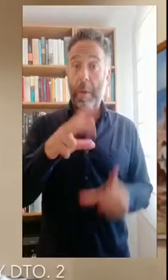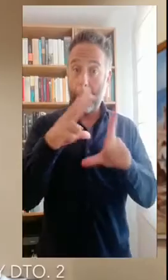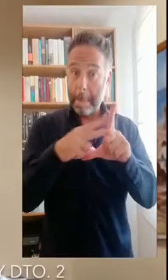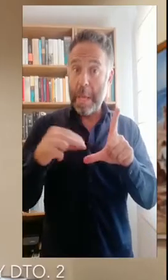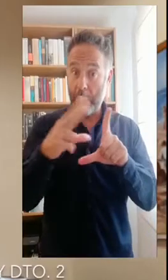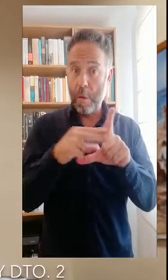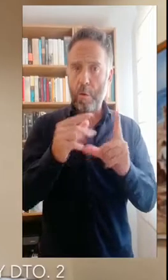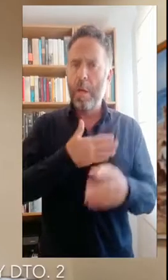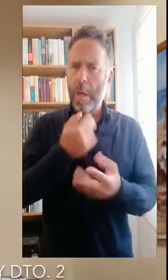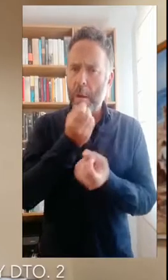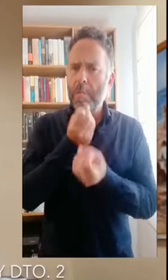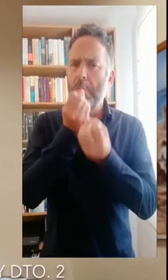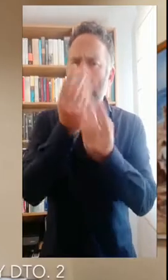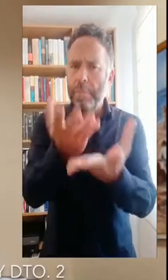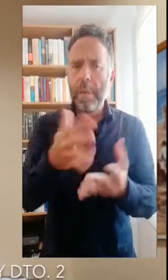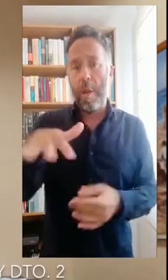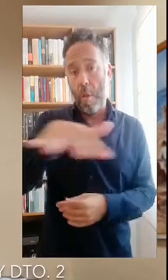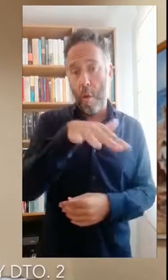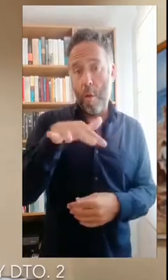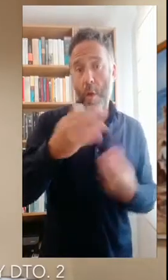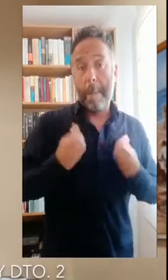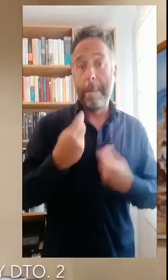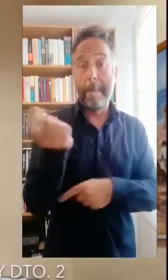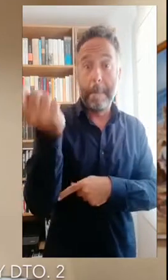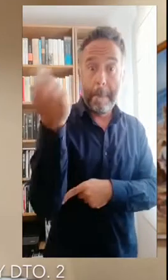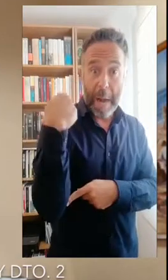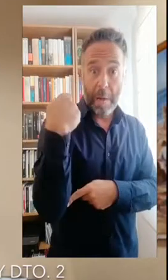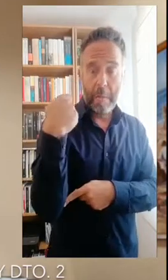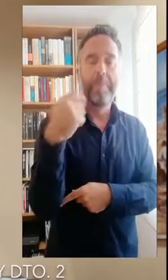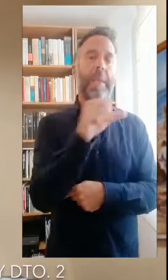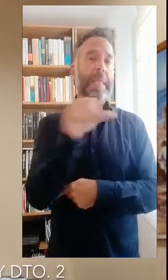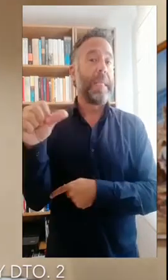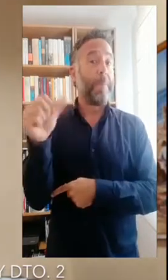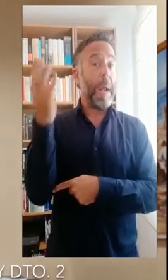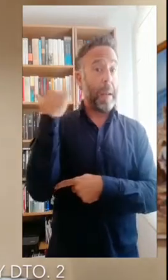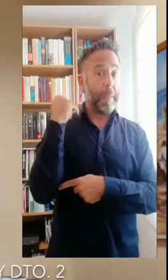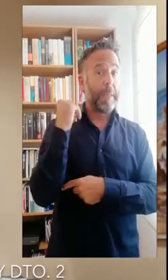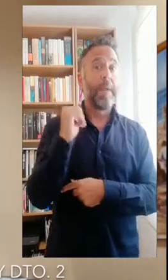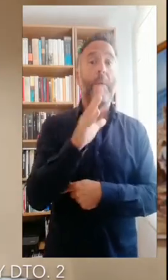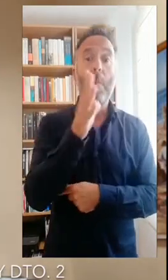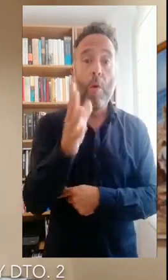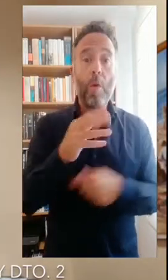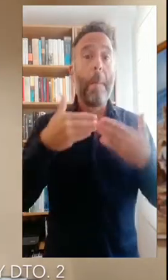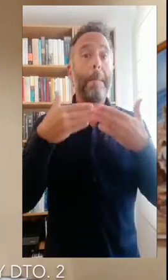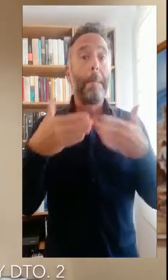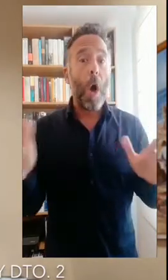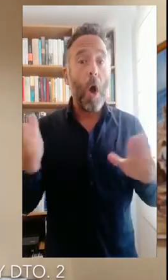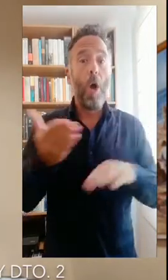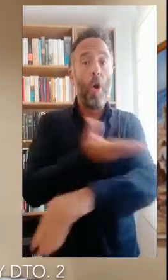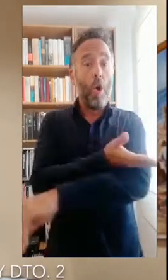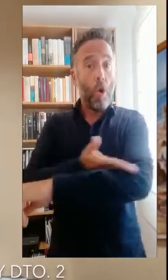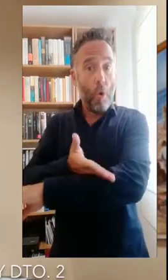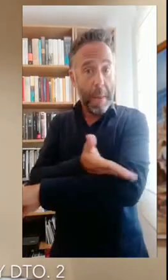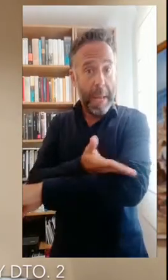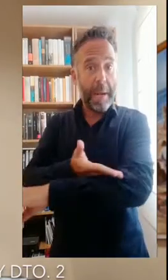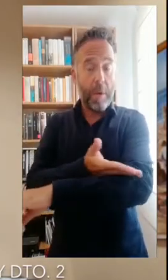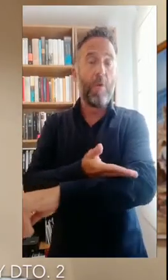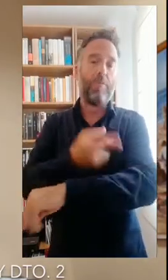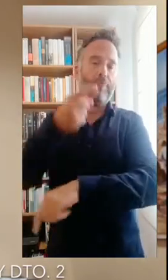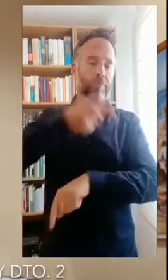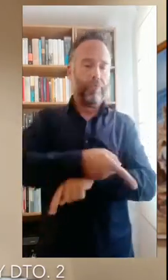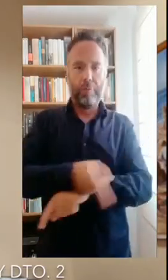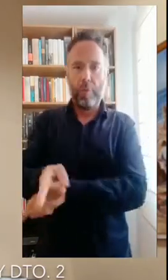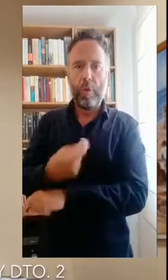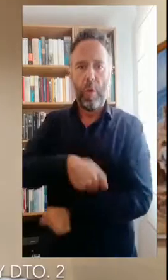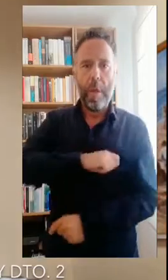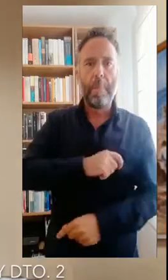Mediante este vídeo quiero trasladar a los vecinos de Málaga Este que desde la semana pasada y con motivo de la reactivación por parte del Gobierno Central del sector